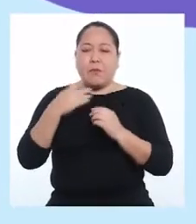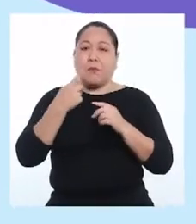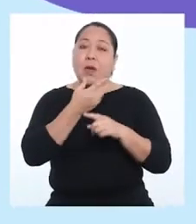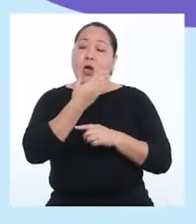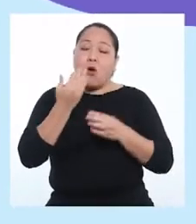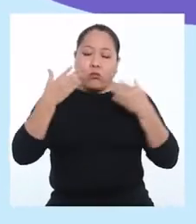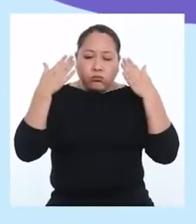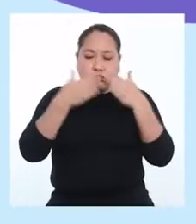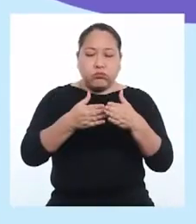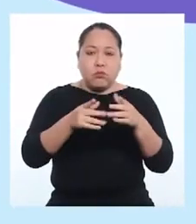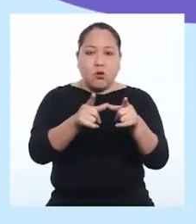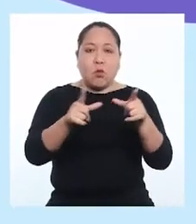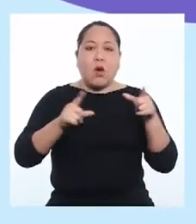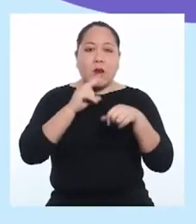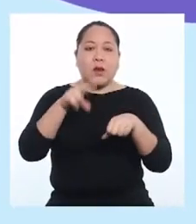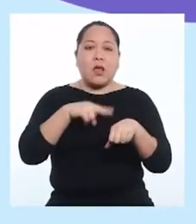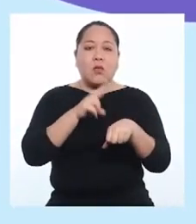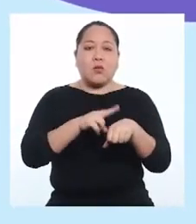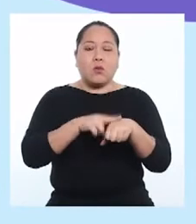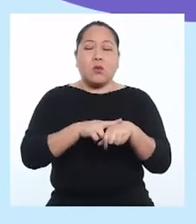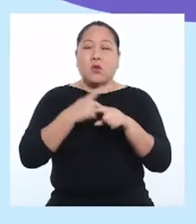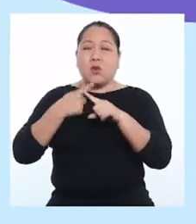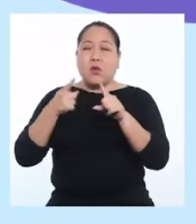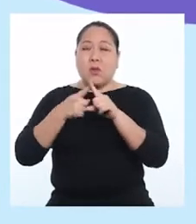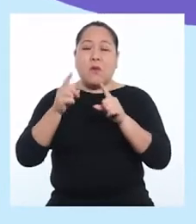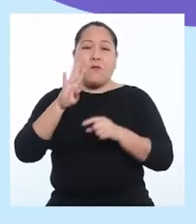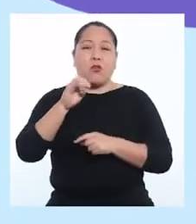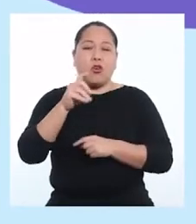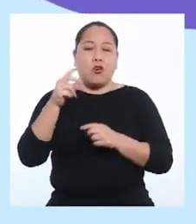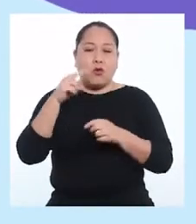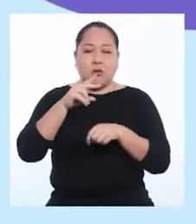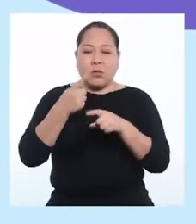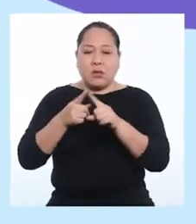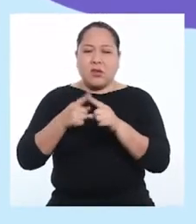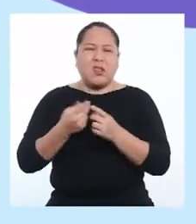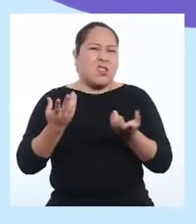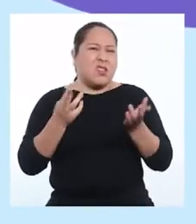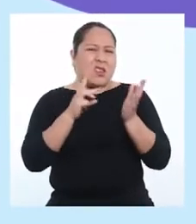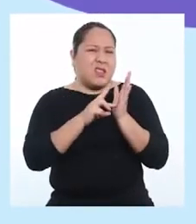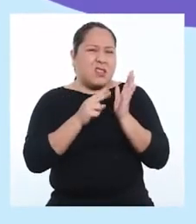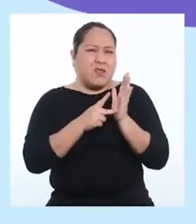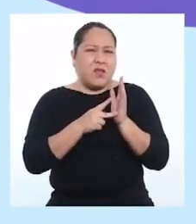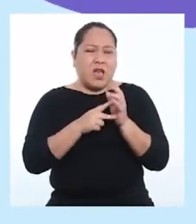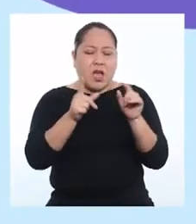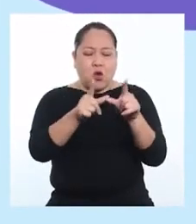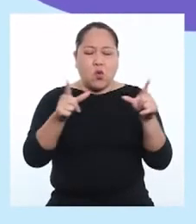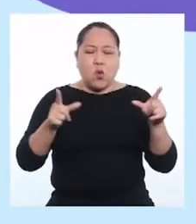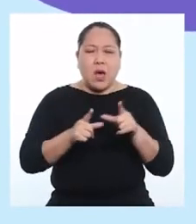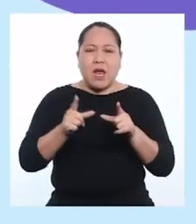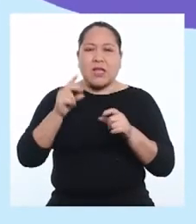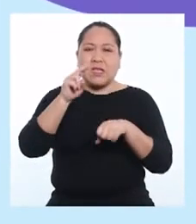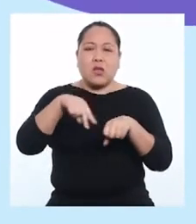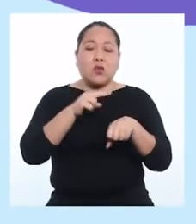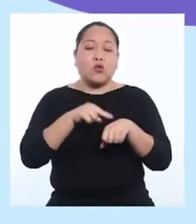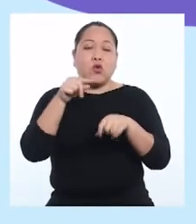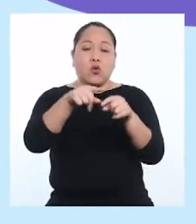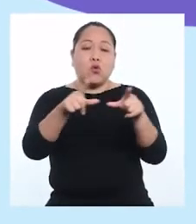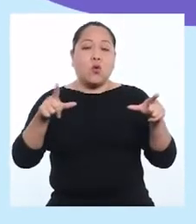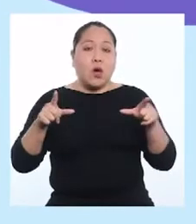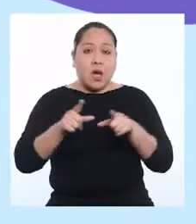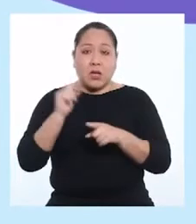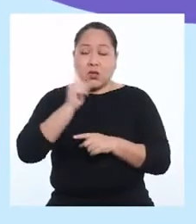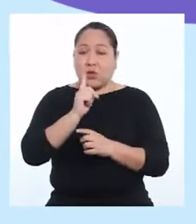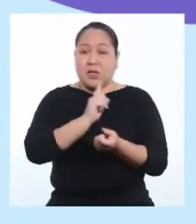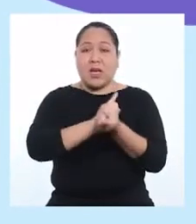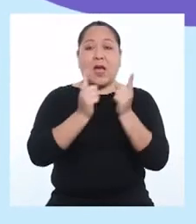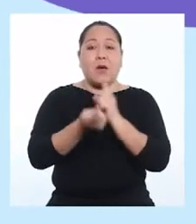enfoquémonos en los espacios naturales y su biodiversidad. Disculpa, ¿qué son espacios naturales? Son áreas de la naturaleza que no